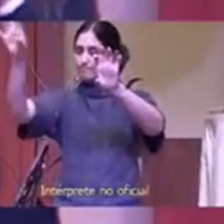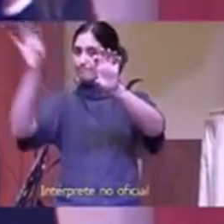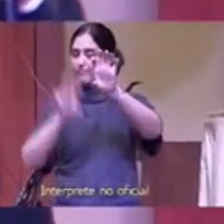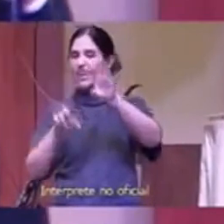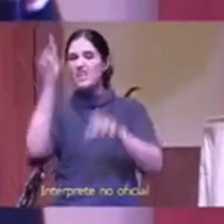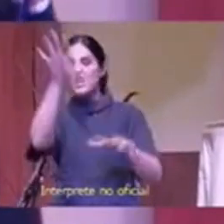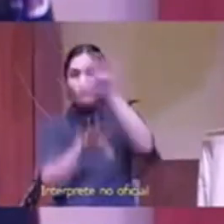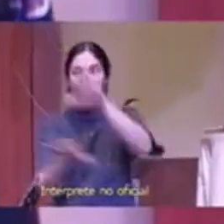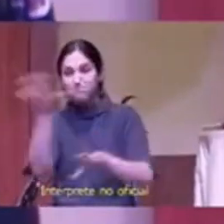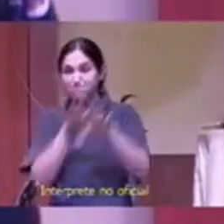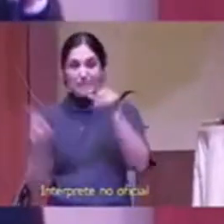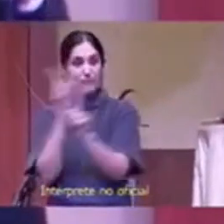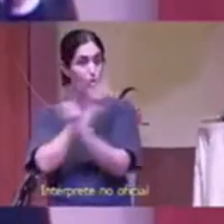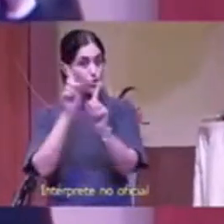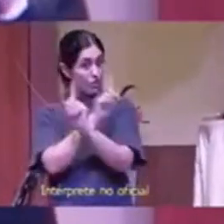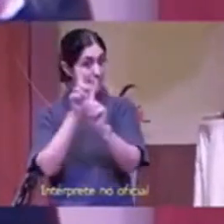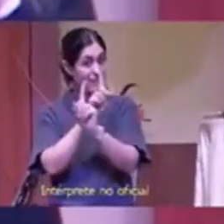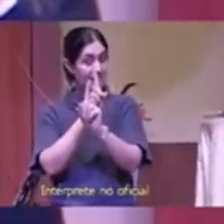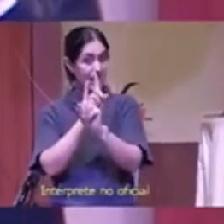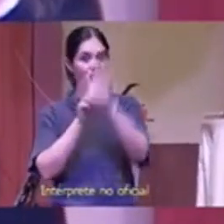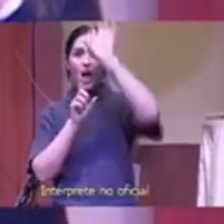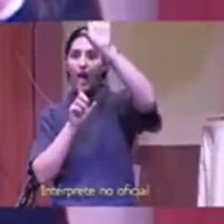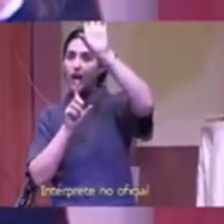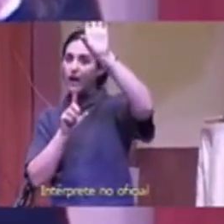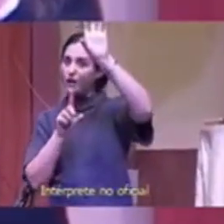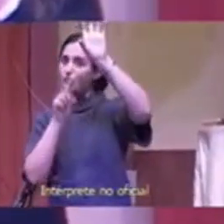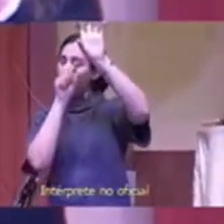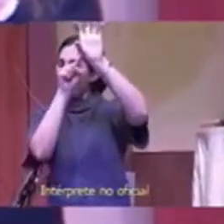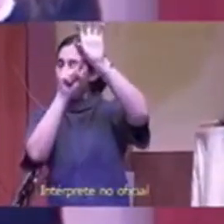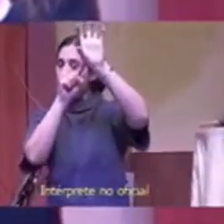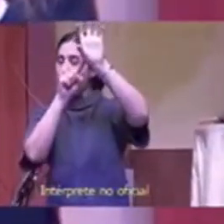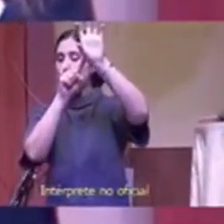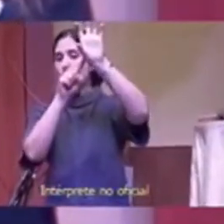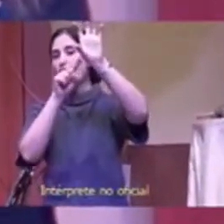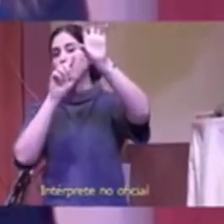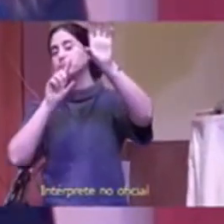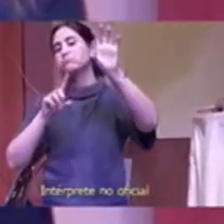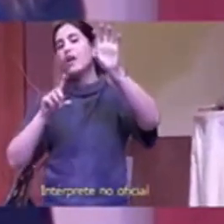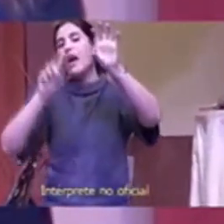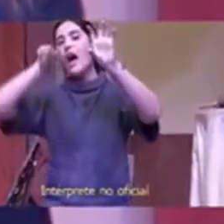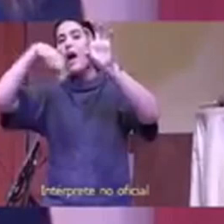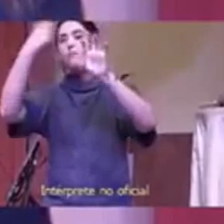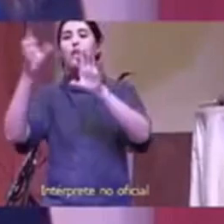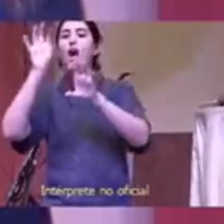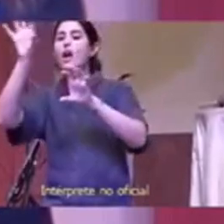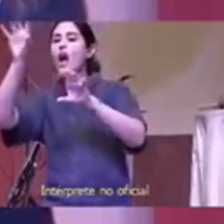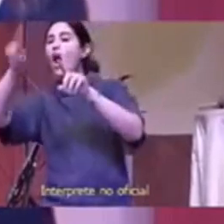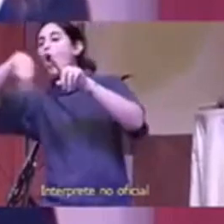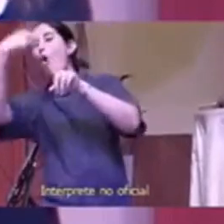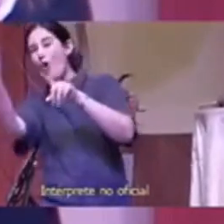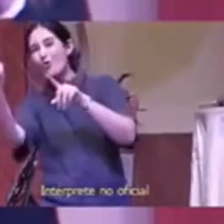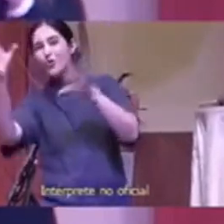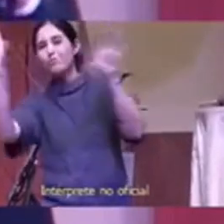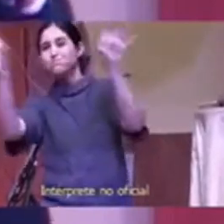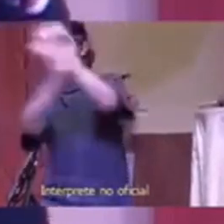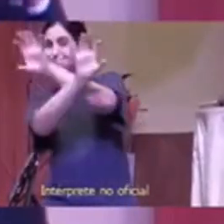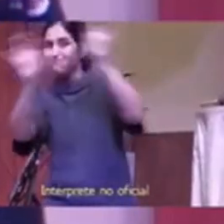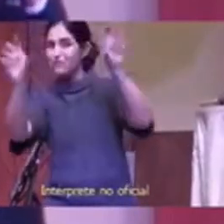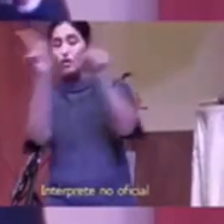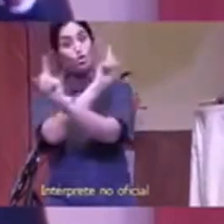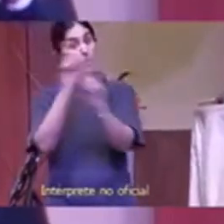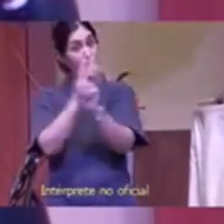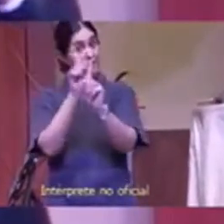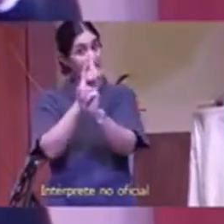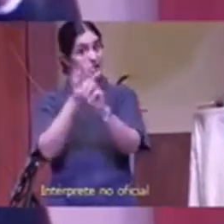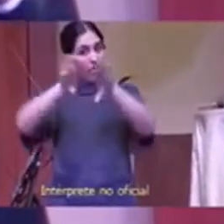y pienso de muchas maneras que hemos